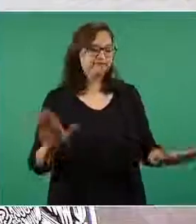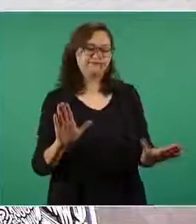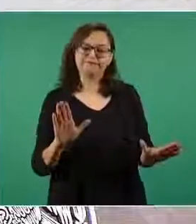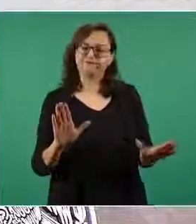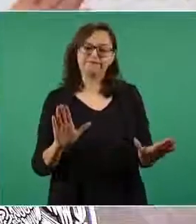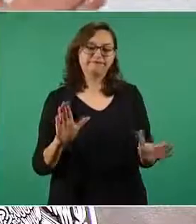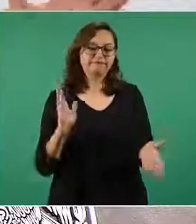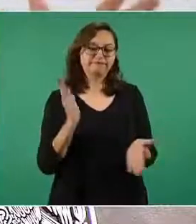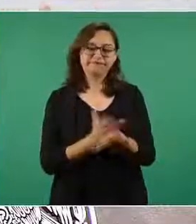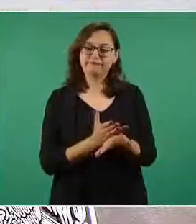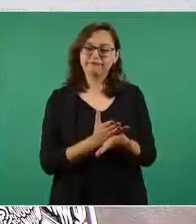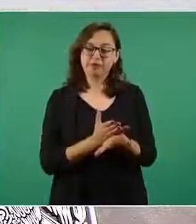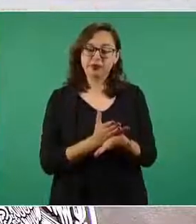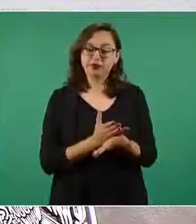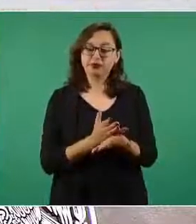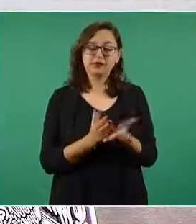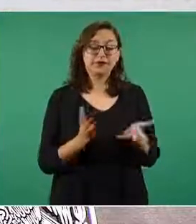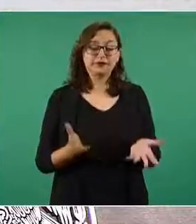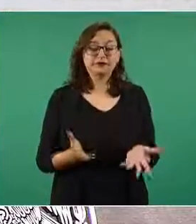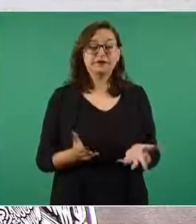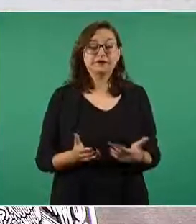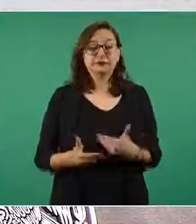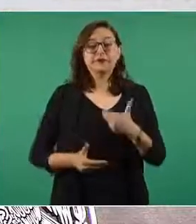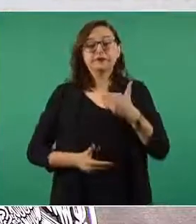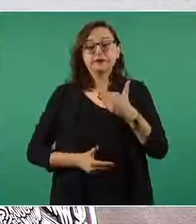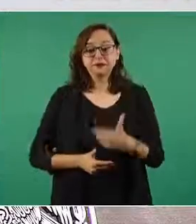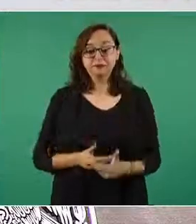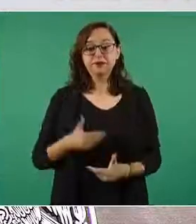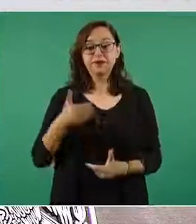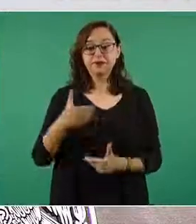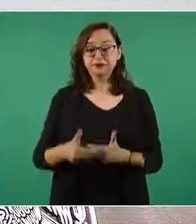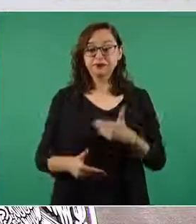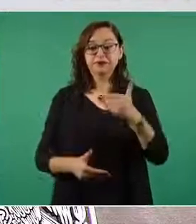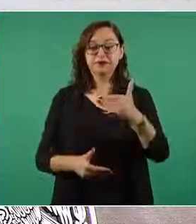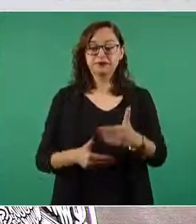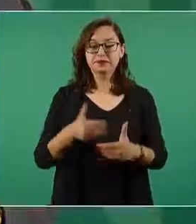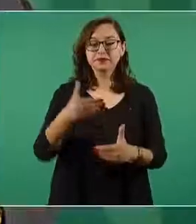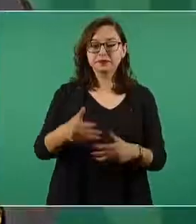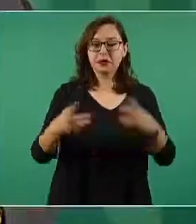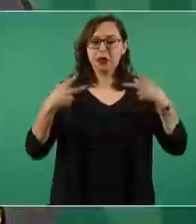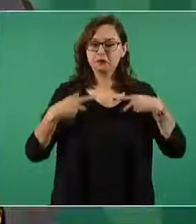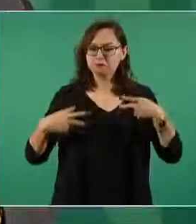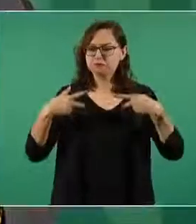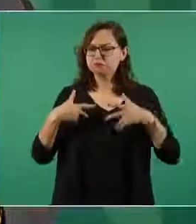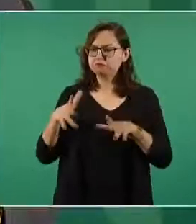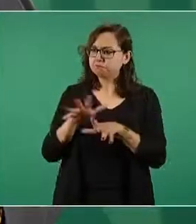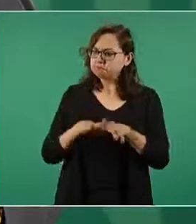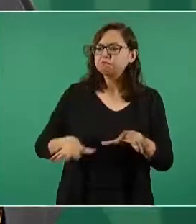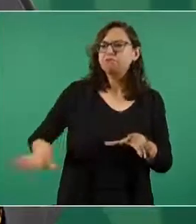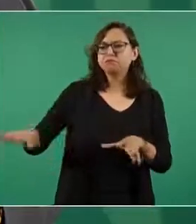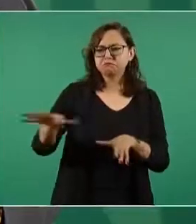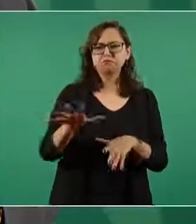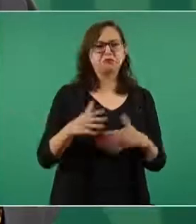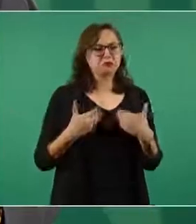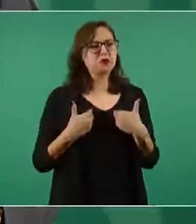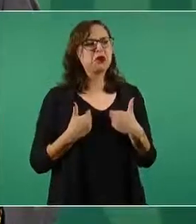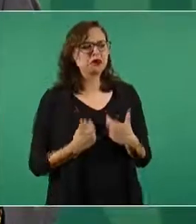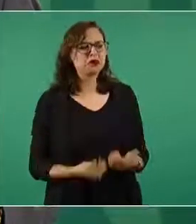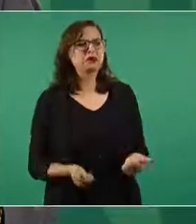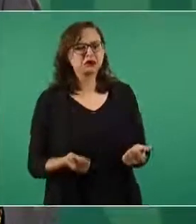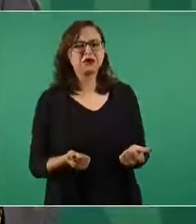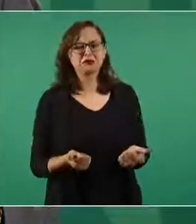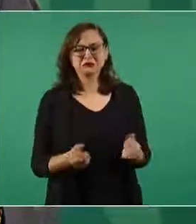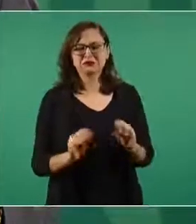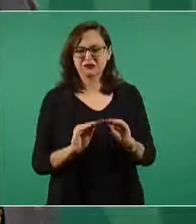Pero vamos avanzando, la gente lo está entendiendo muy bien. ¿Cómo no lo va a